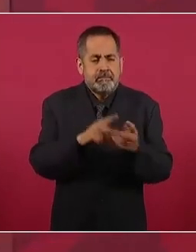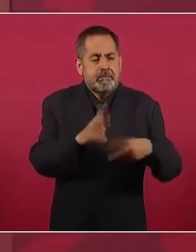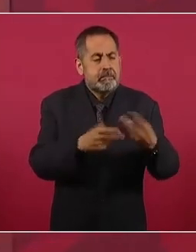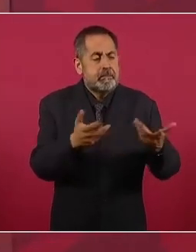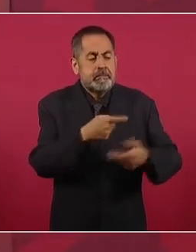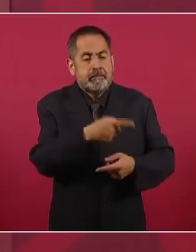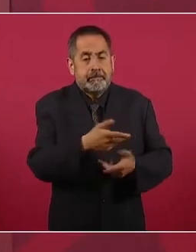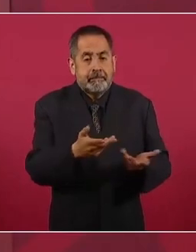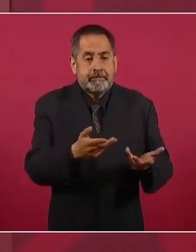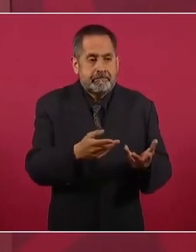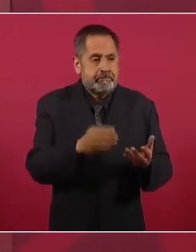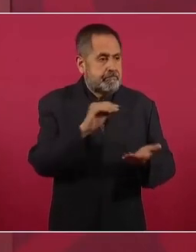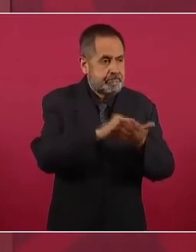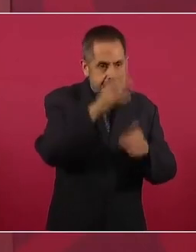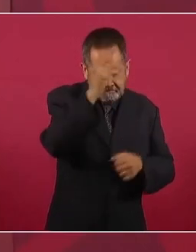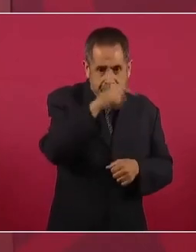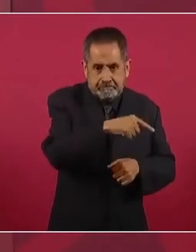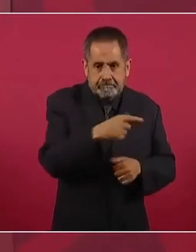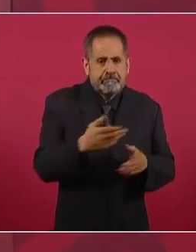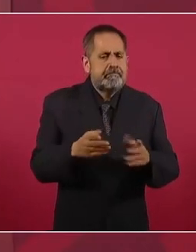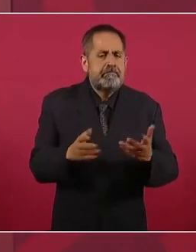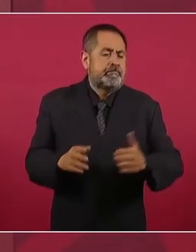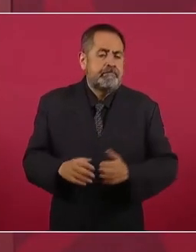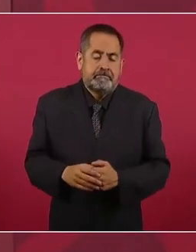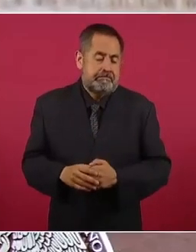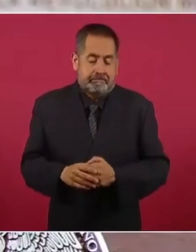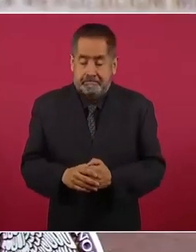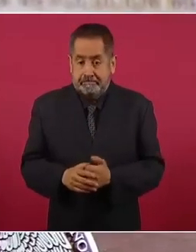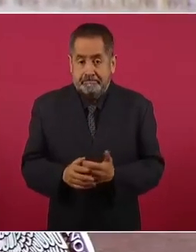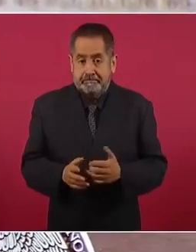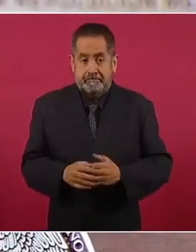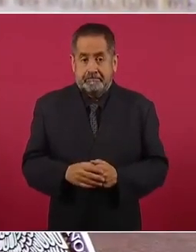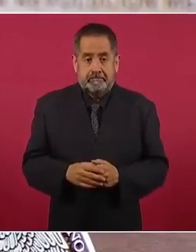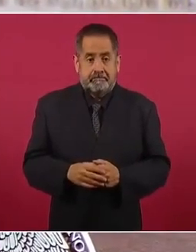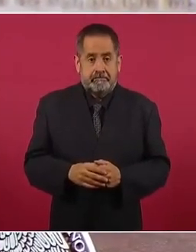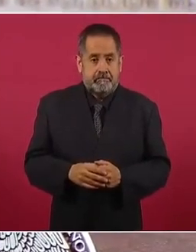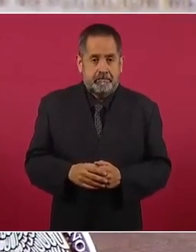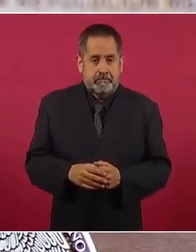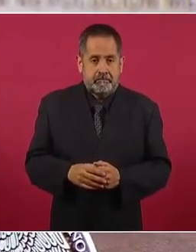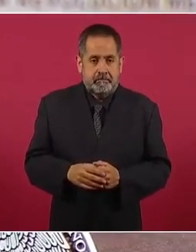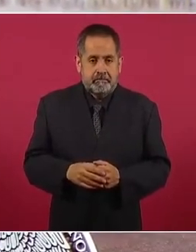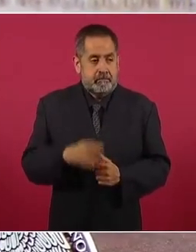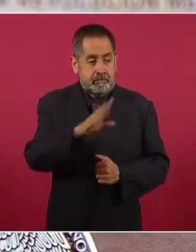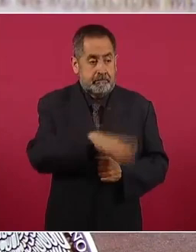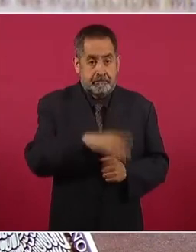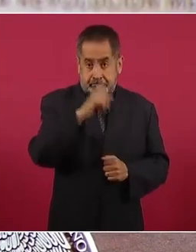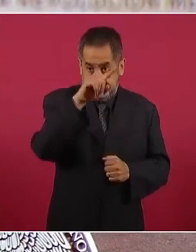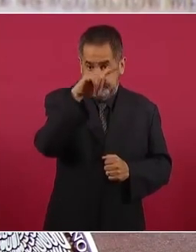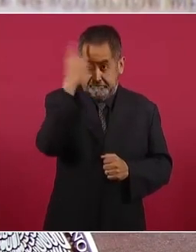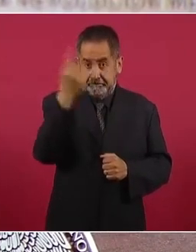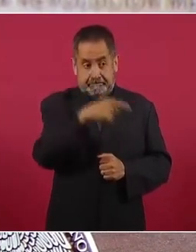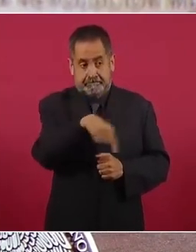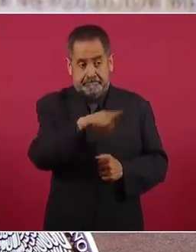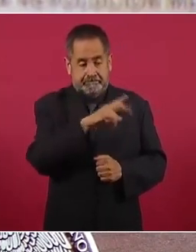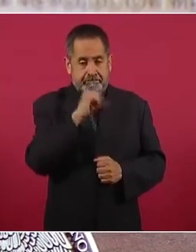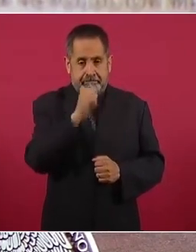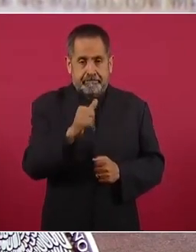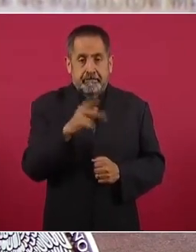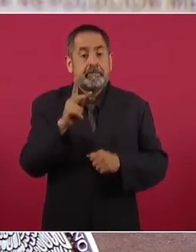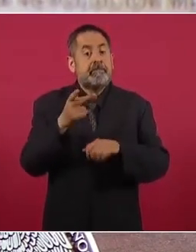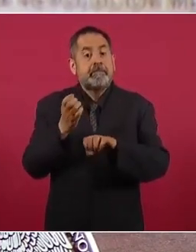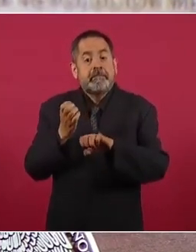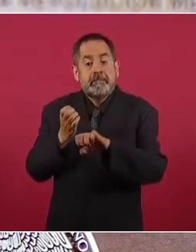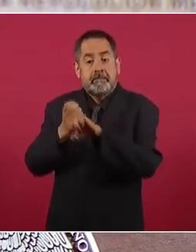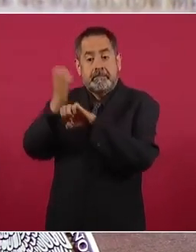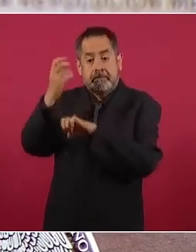sea, no les va a resultar tan fácil. Pero ya en el Estado